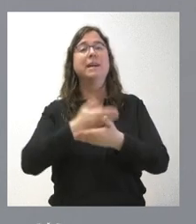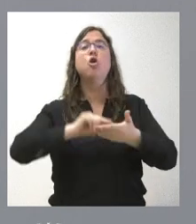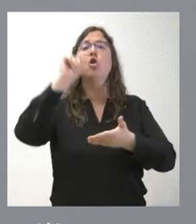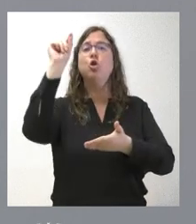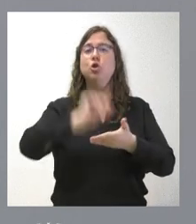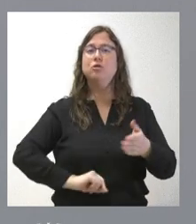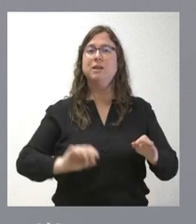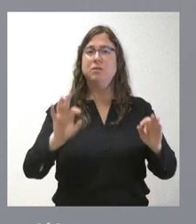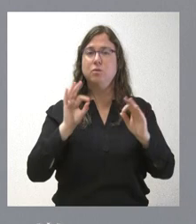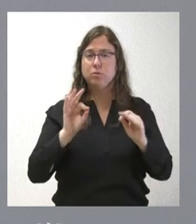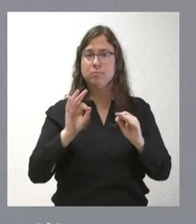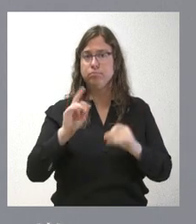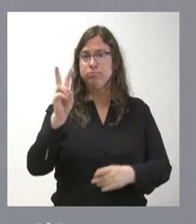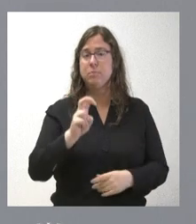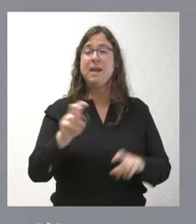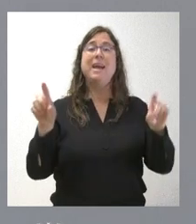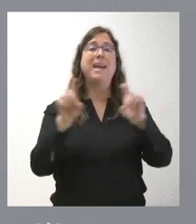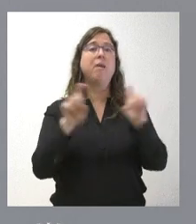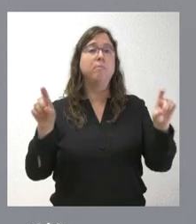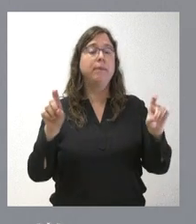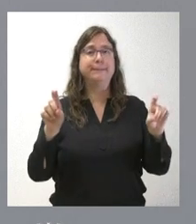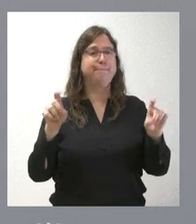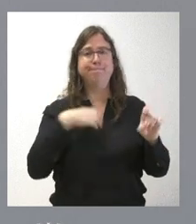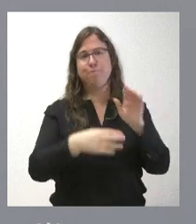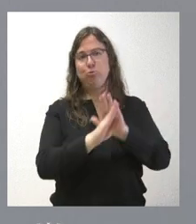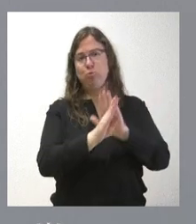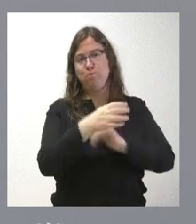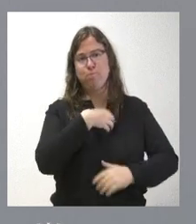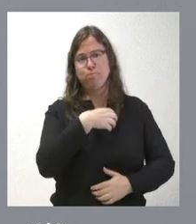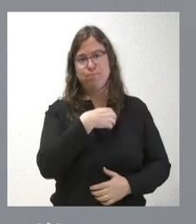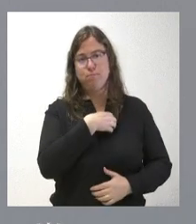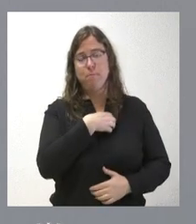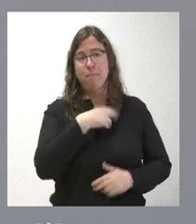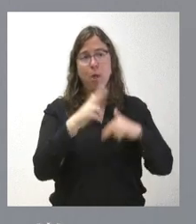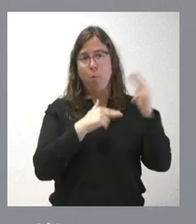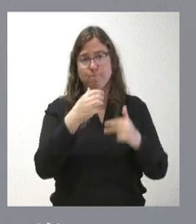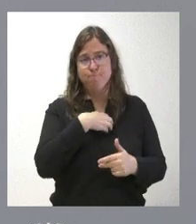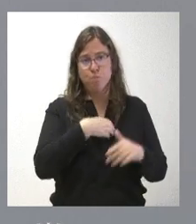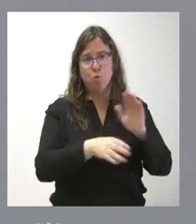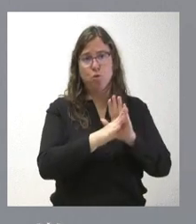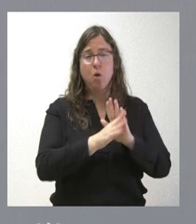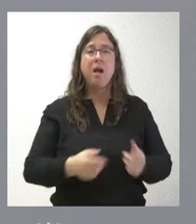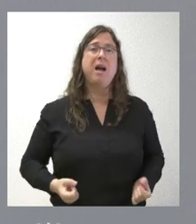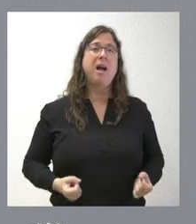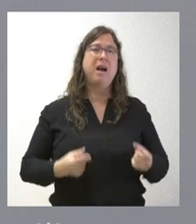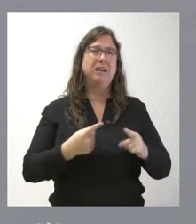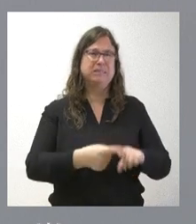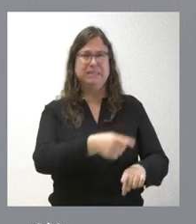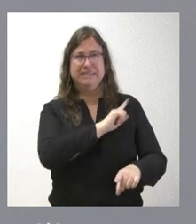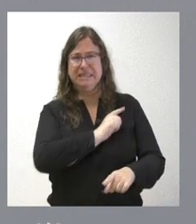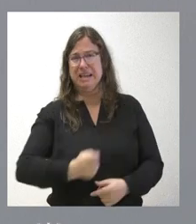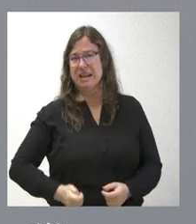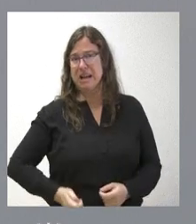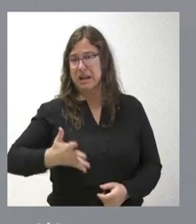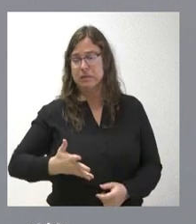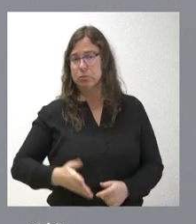que estaba vigente. La empresa adjudicataria no está en condiciones de continuar la obra. El coste también que se ha disparado de algunos materiales hace